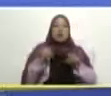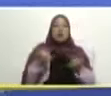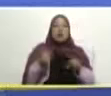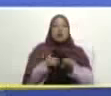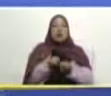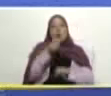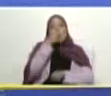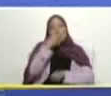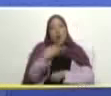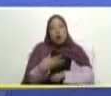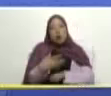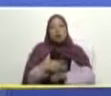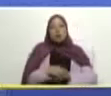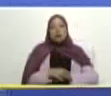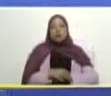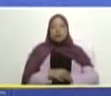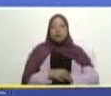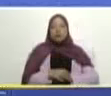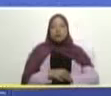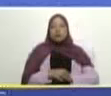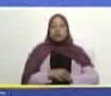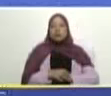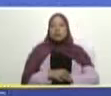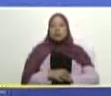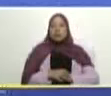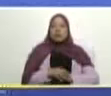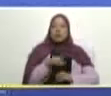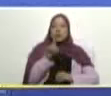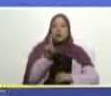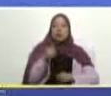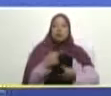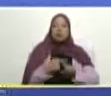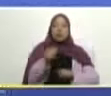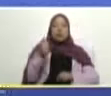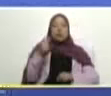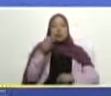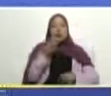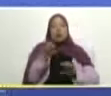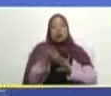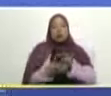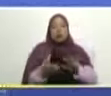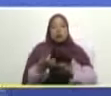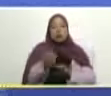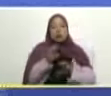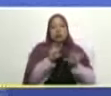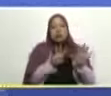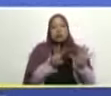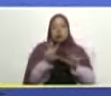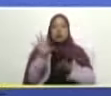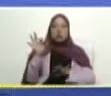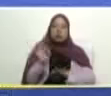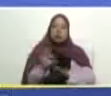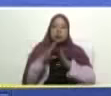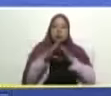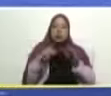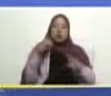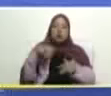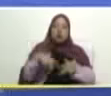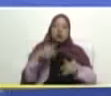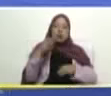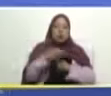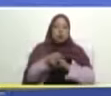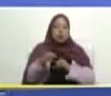sido muy bueno para llevar el uno por diez del buen gobierno a la solución al 95% en todos los estados